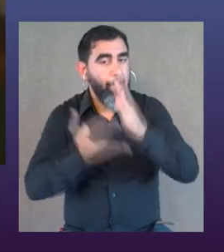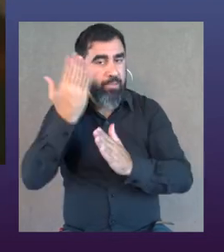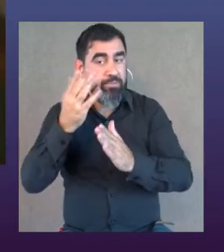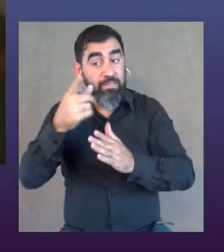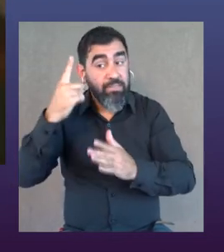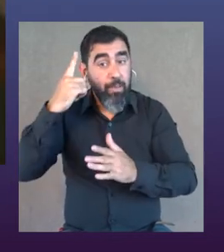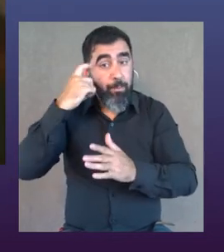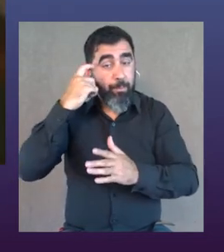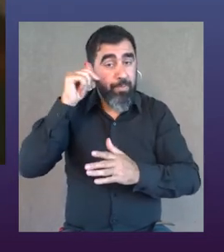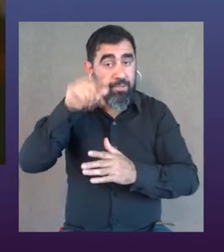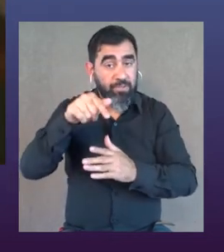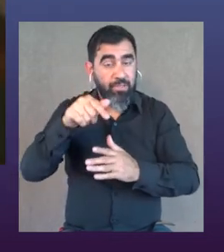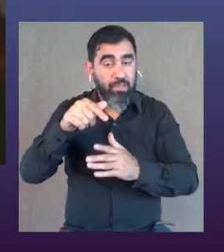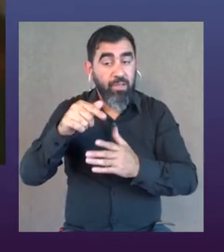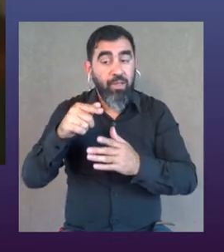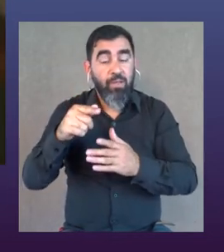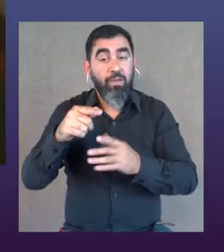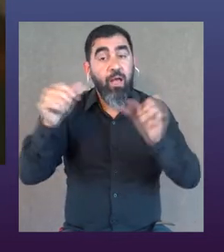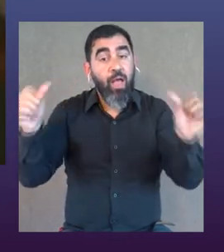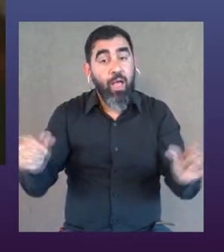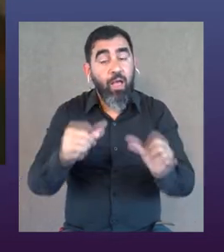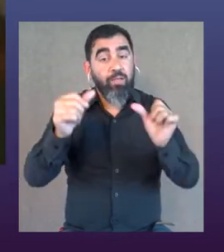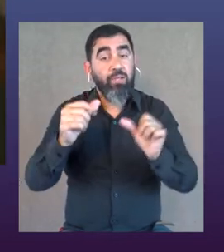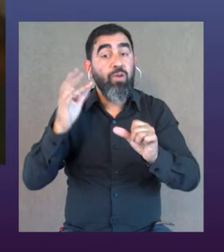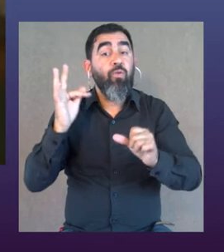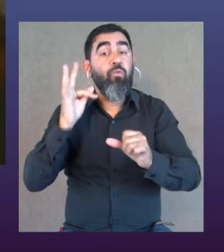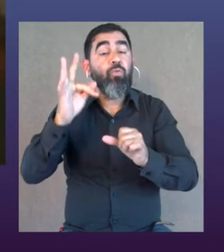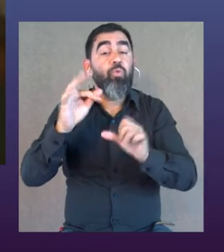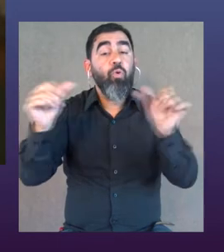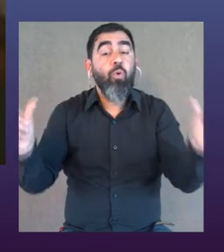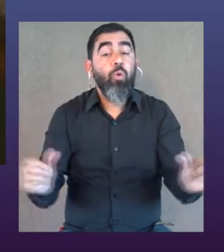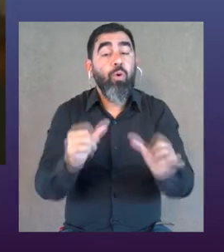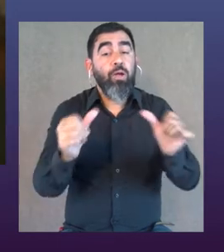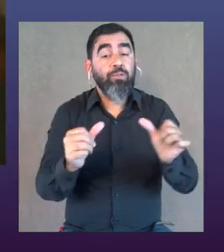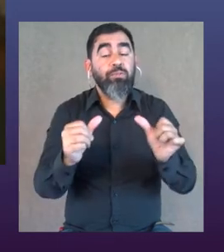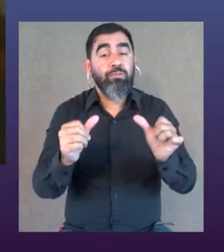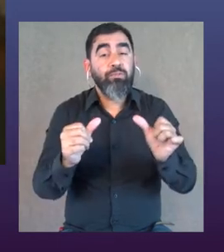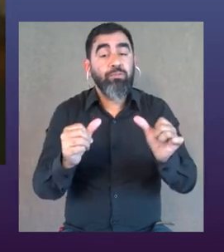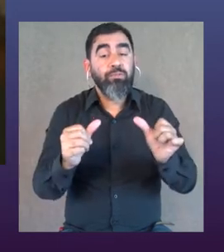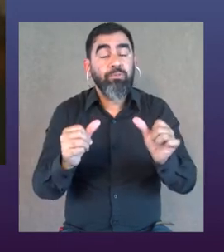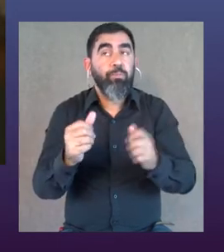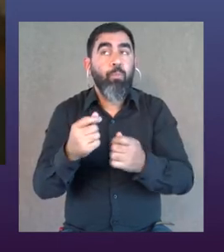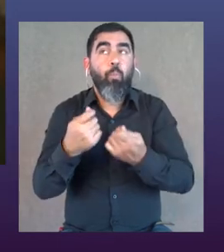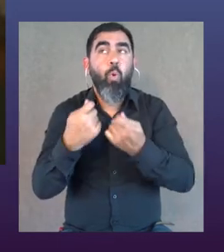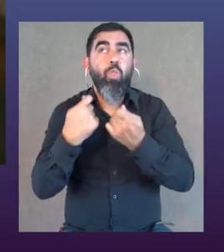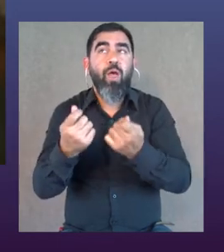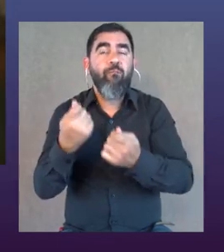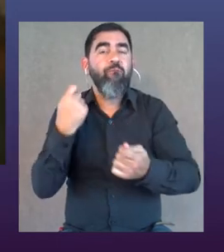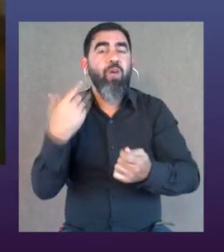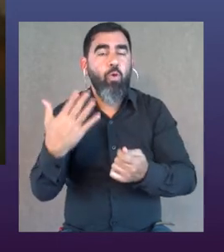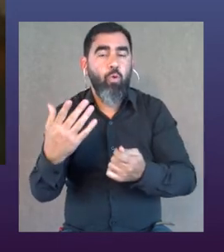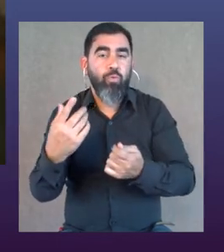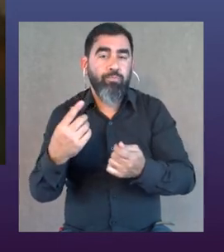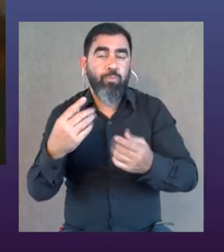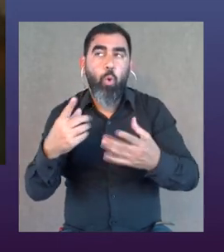conocimiento. Y esa experiencia es la que nos va a dar un